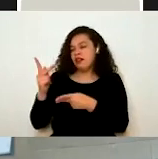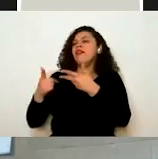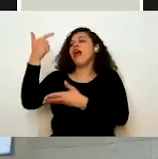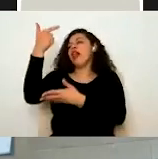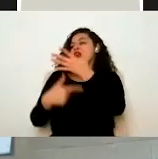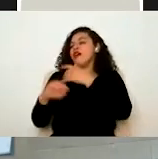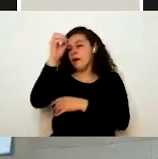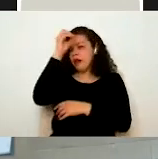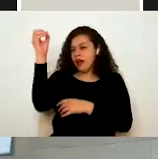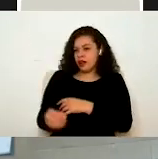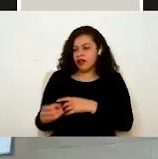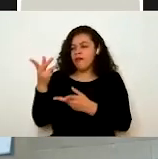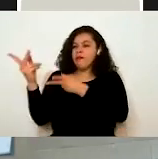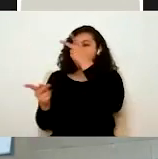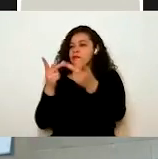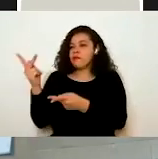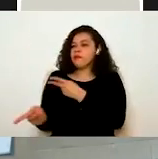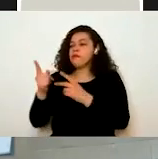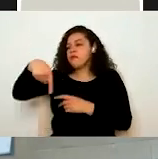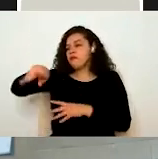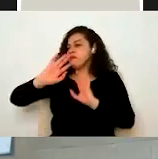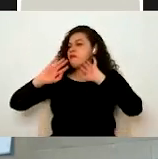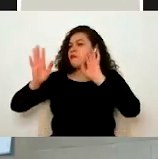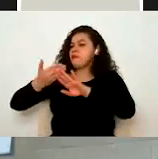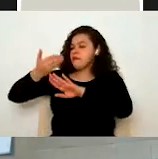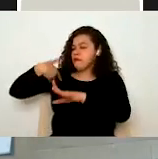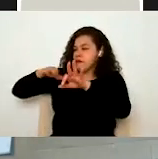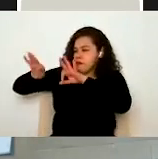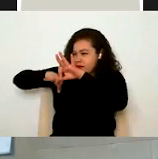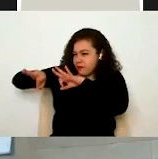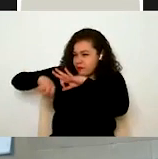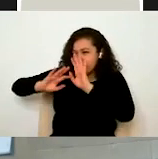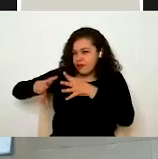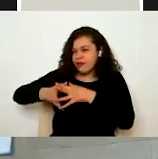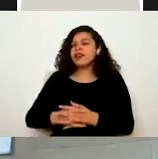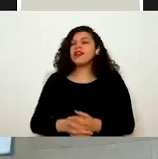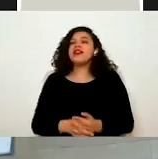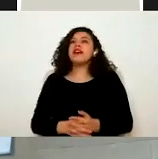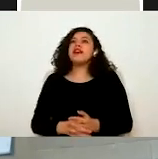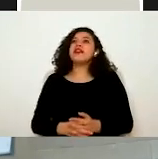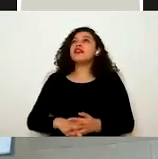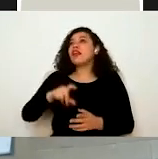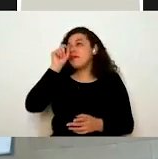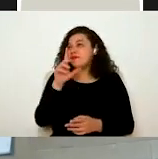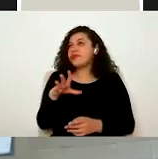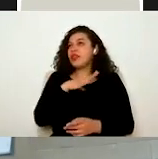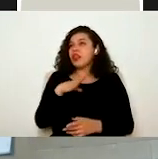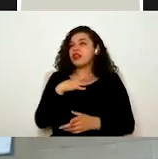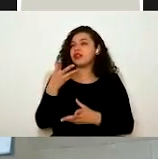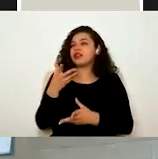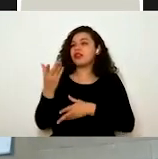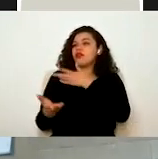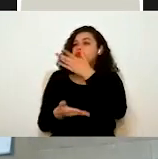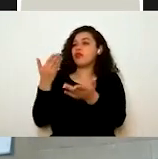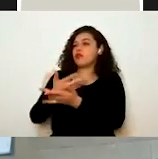obligaciones, los cuestionarios que ya tuvieron oportunidad de trabajar. También tenemos la oferta de capacitación